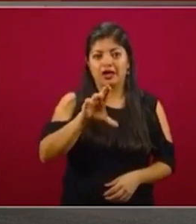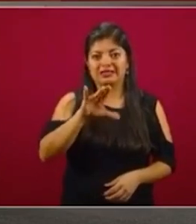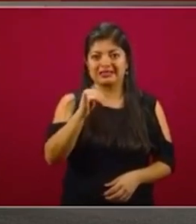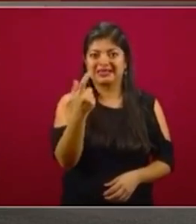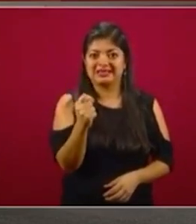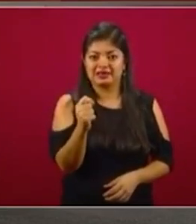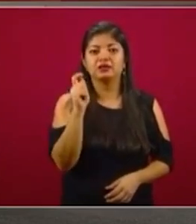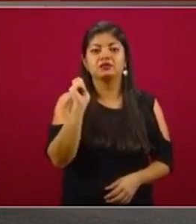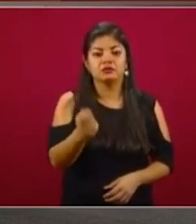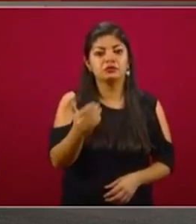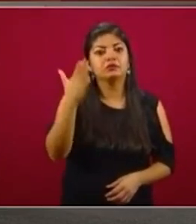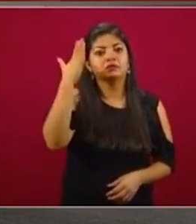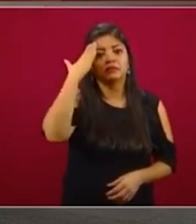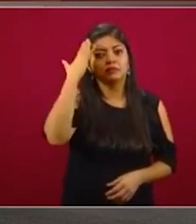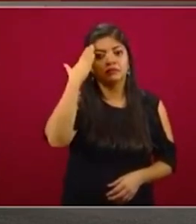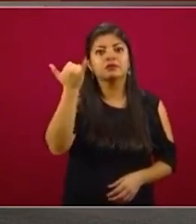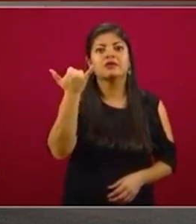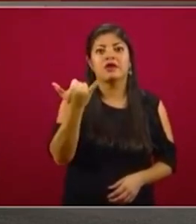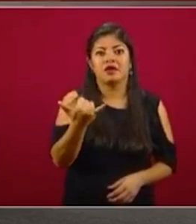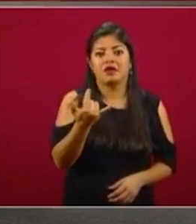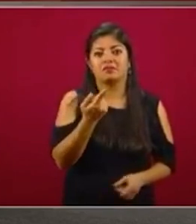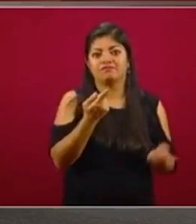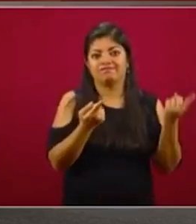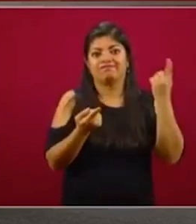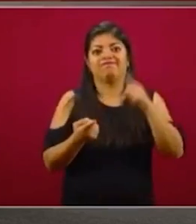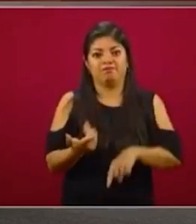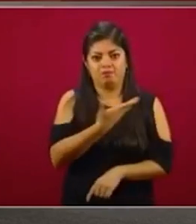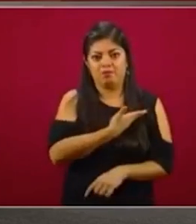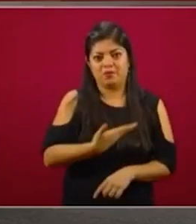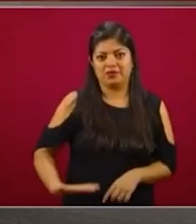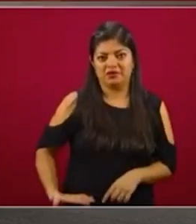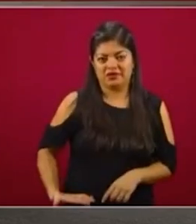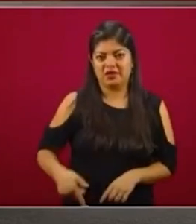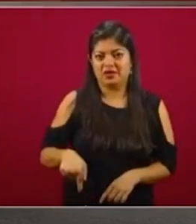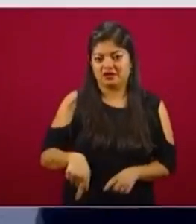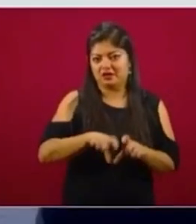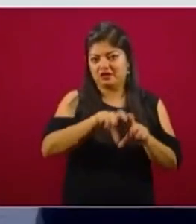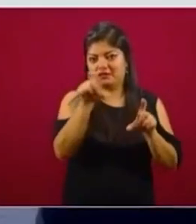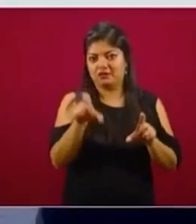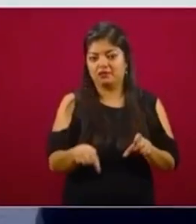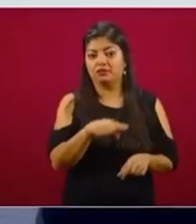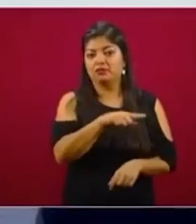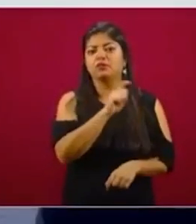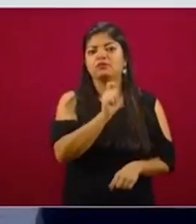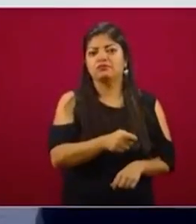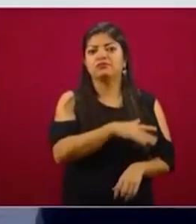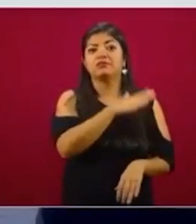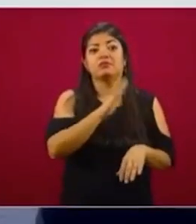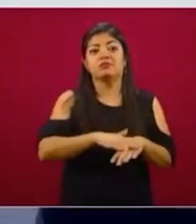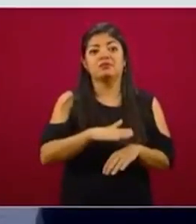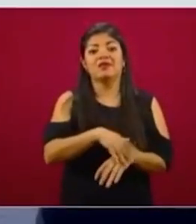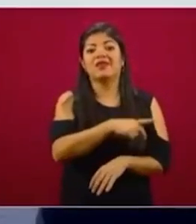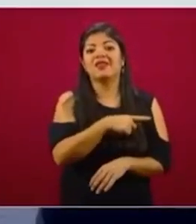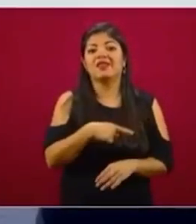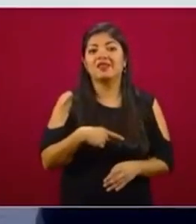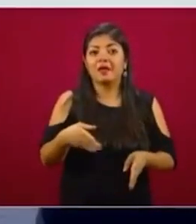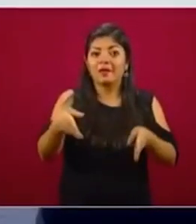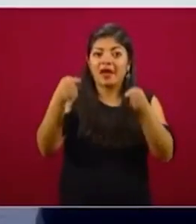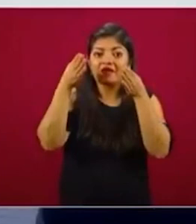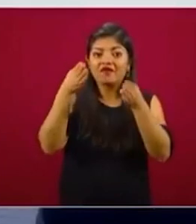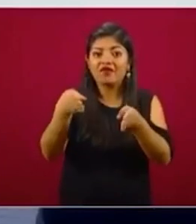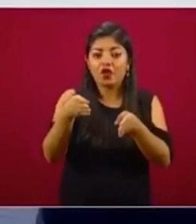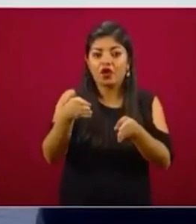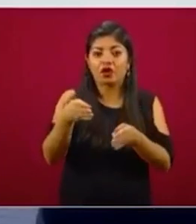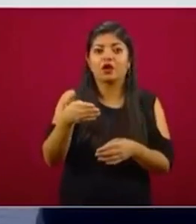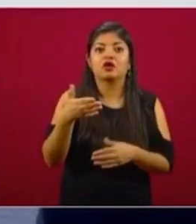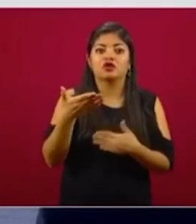liderazgo y el mandato del presidente de la República, quien desde un inicio mandató el tener un enfoque científico